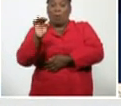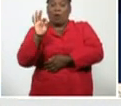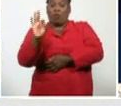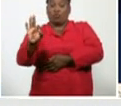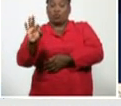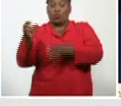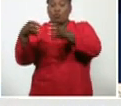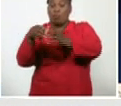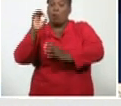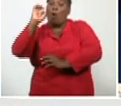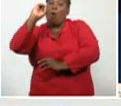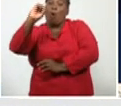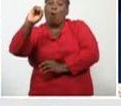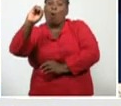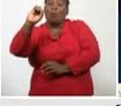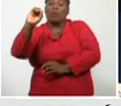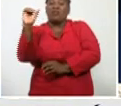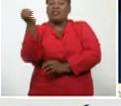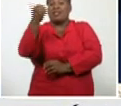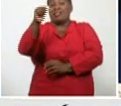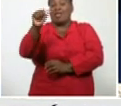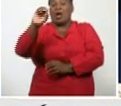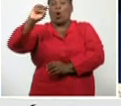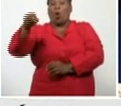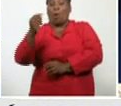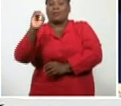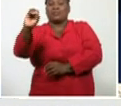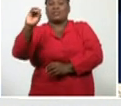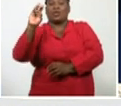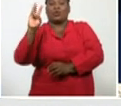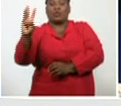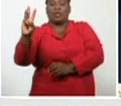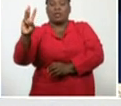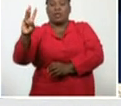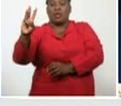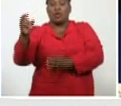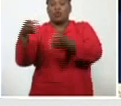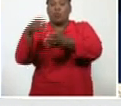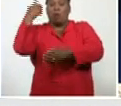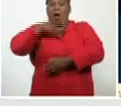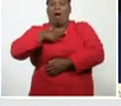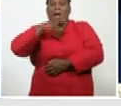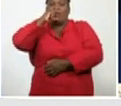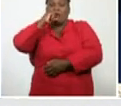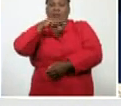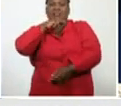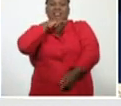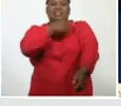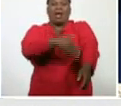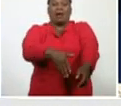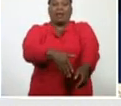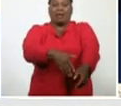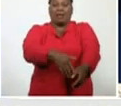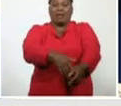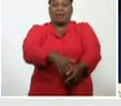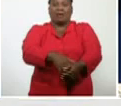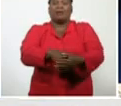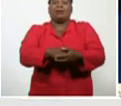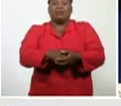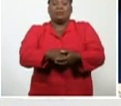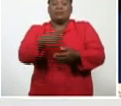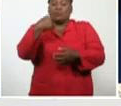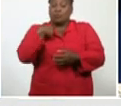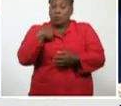O, y el diez, coma, cero, tres, al, a, esto también pudiera ser, por eso, yo, yo